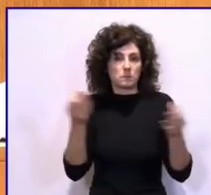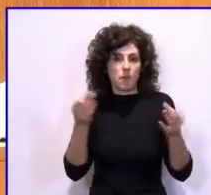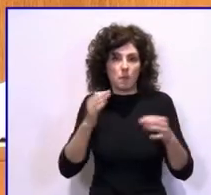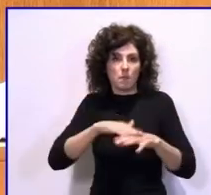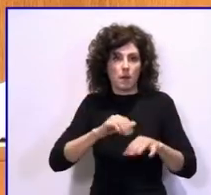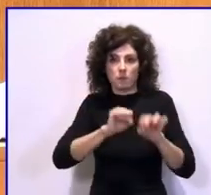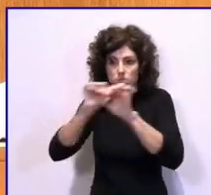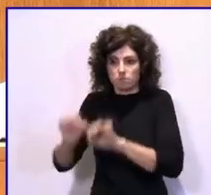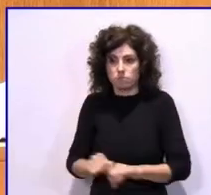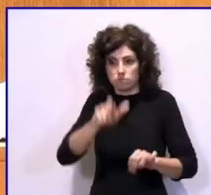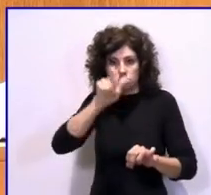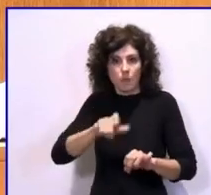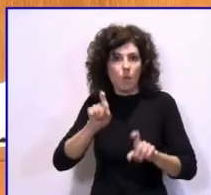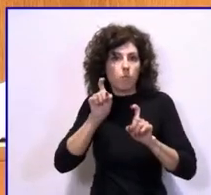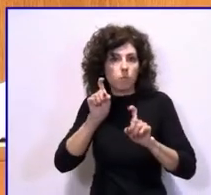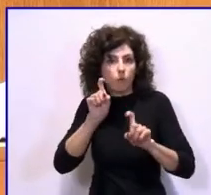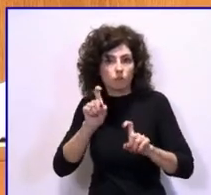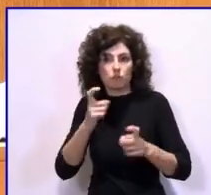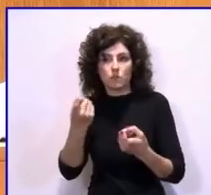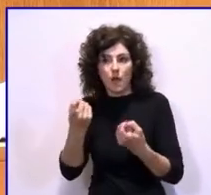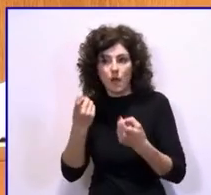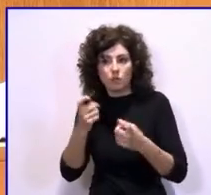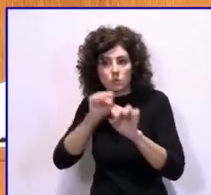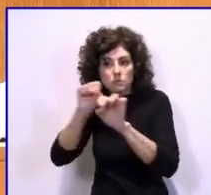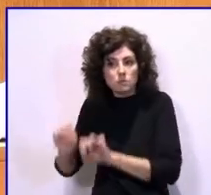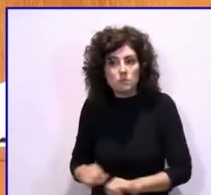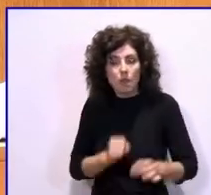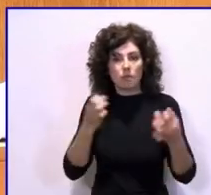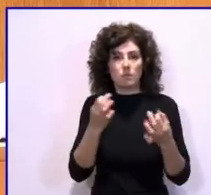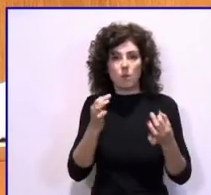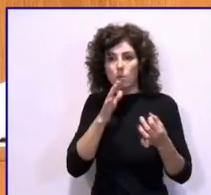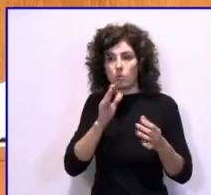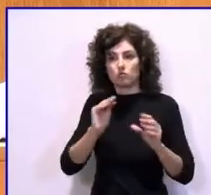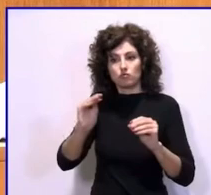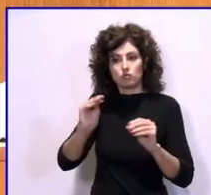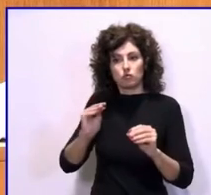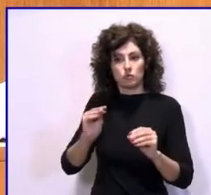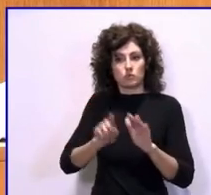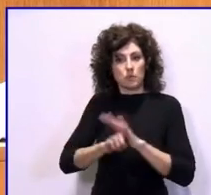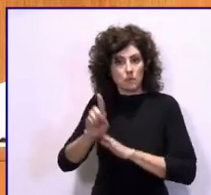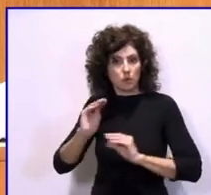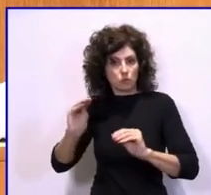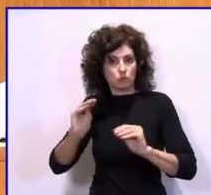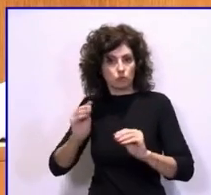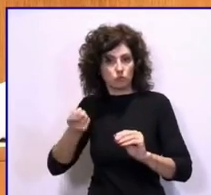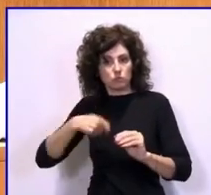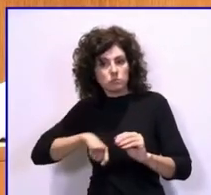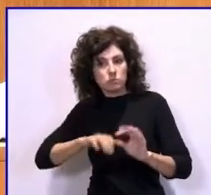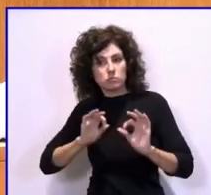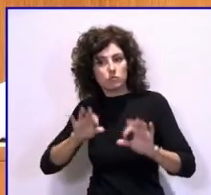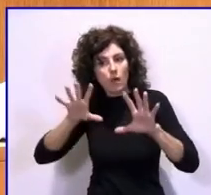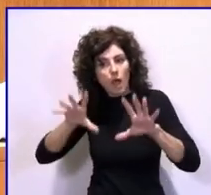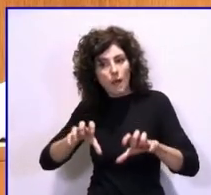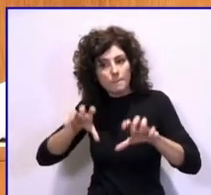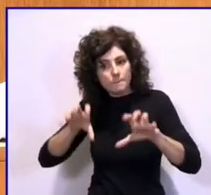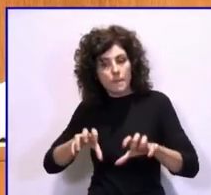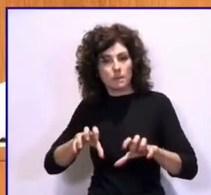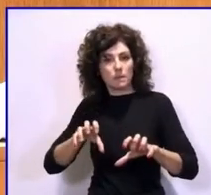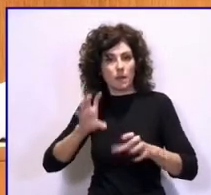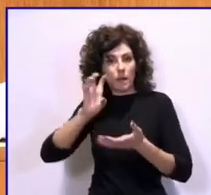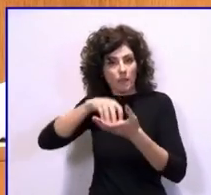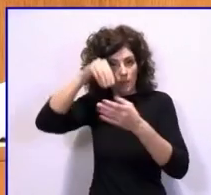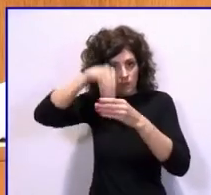profesorado y al alumnado que desarrolla su profesión o su aprendizaje en estos